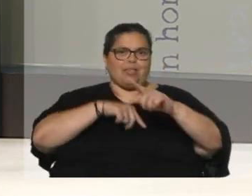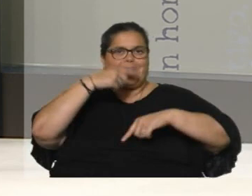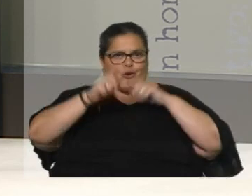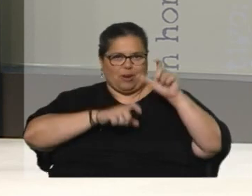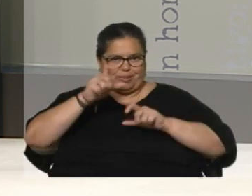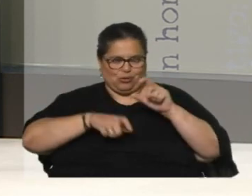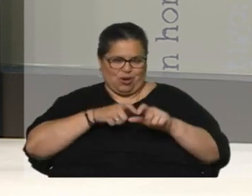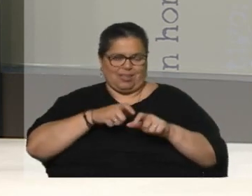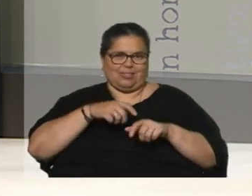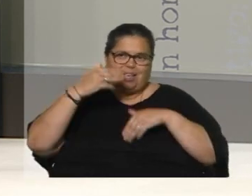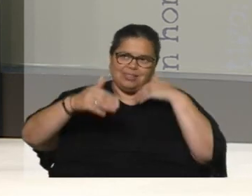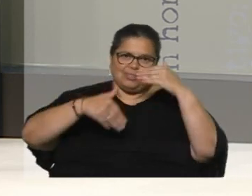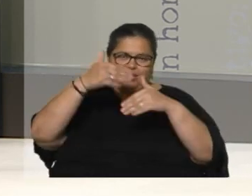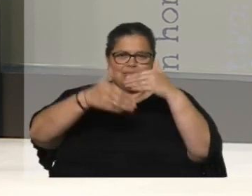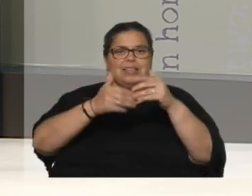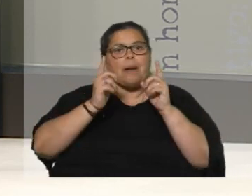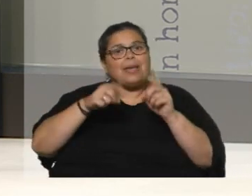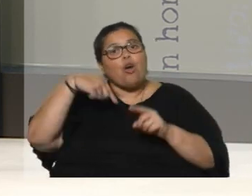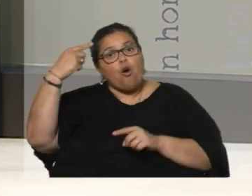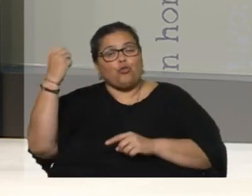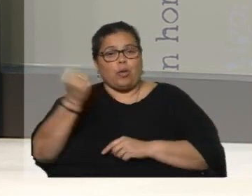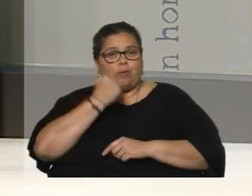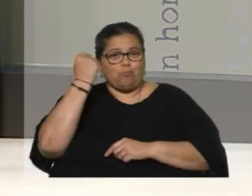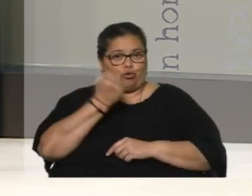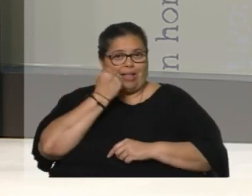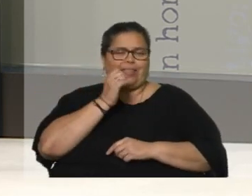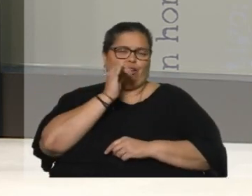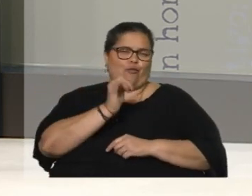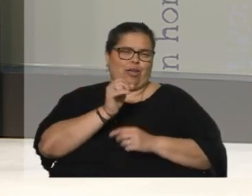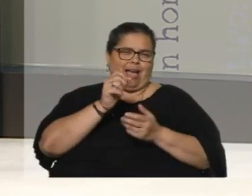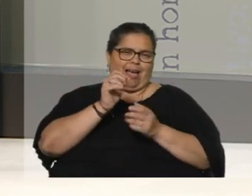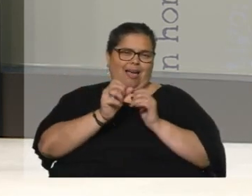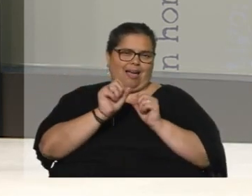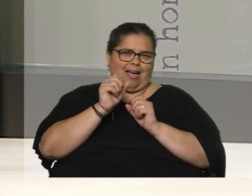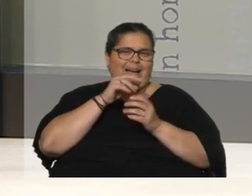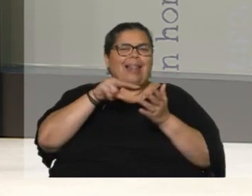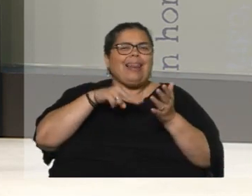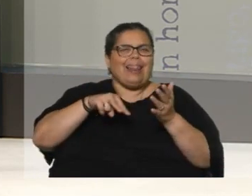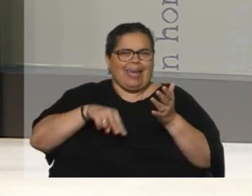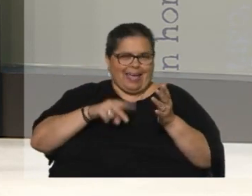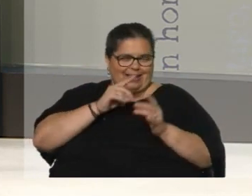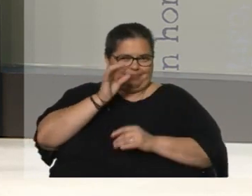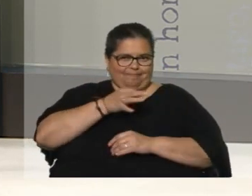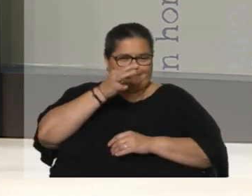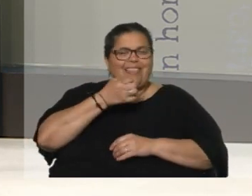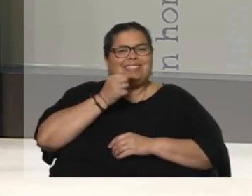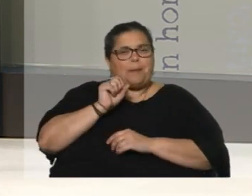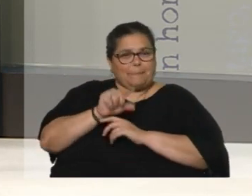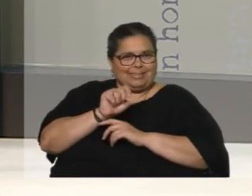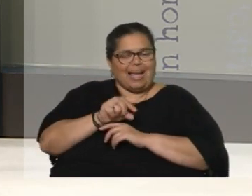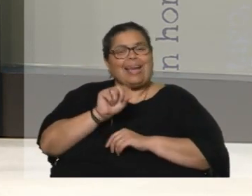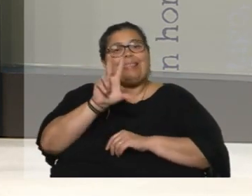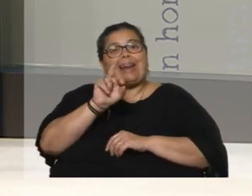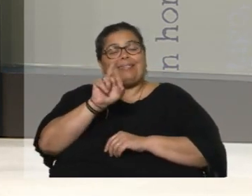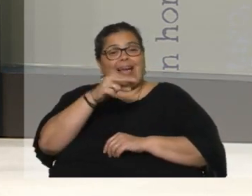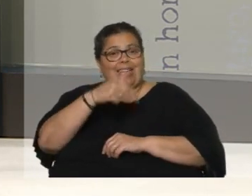Y otra cosa también muy importante es que me contaba justo hoy, lo voy a leer porque me mandó hace un ratito el mensaje para que demos la primicia, que el 30 de noviembre